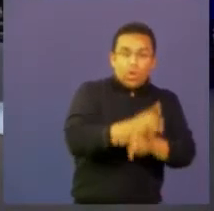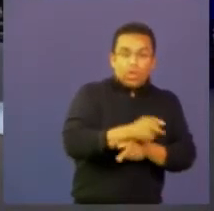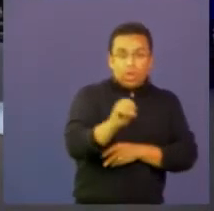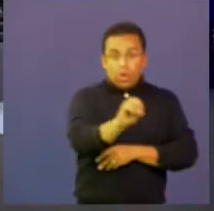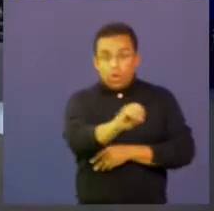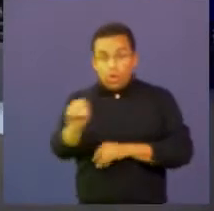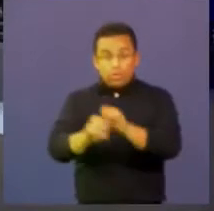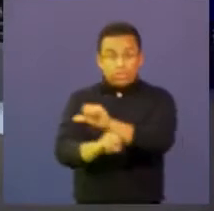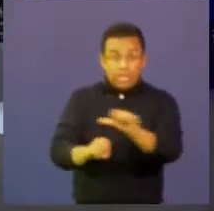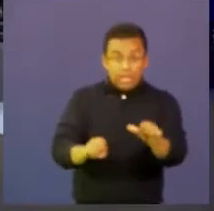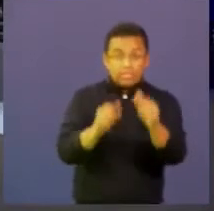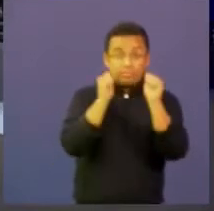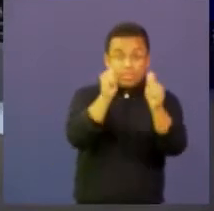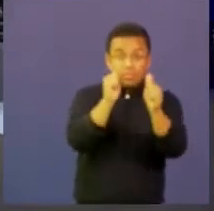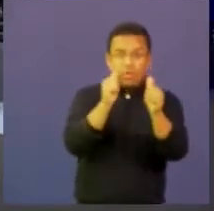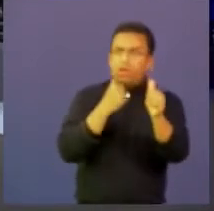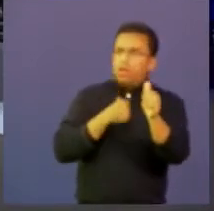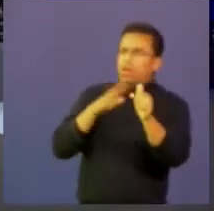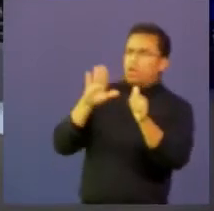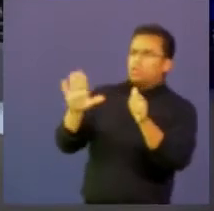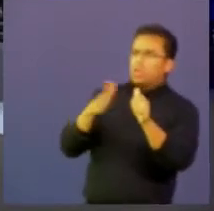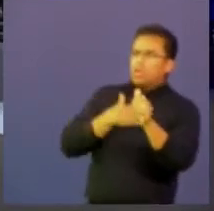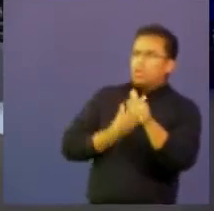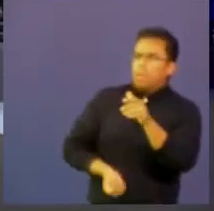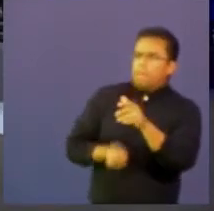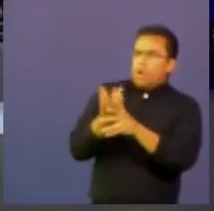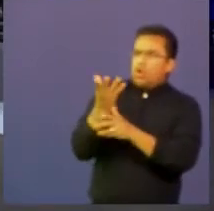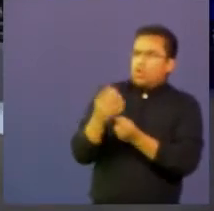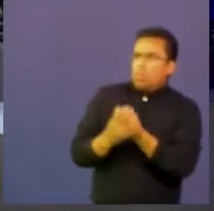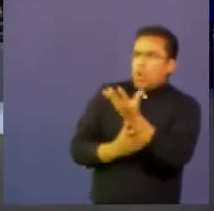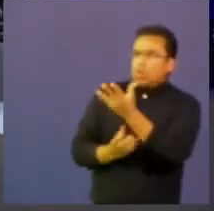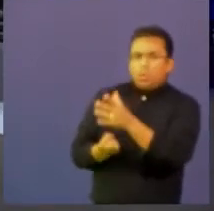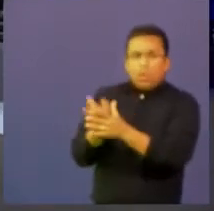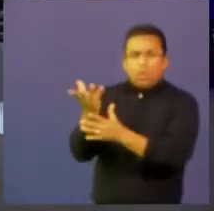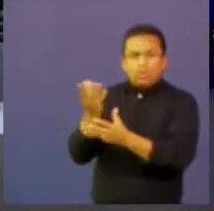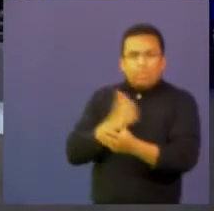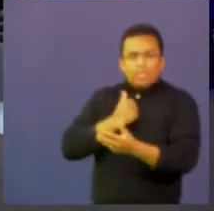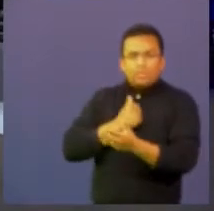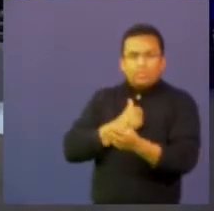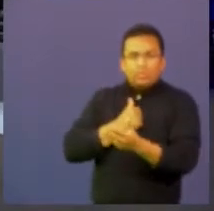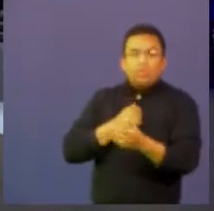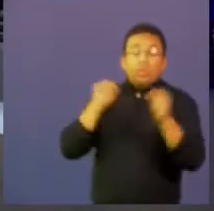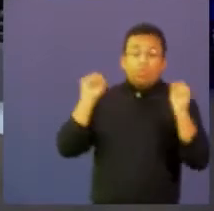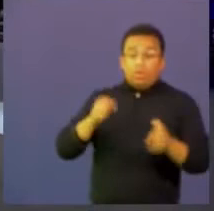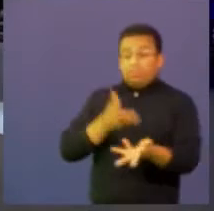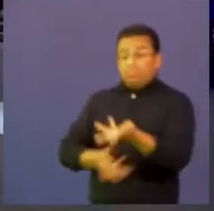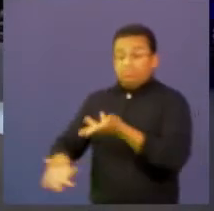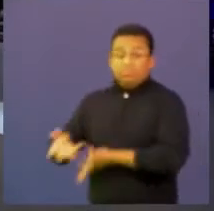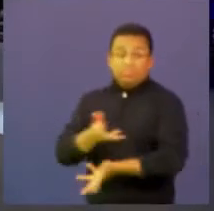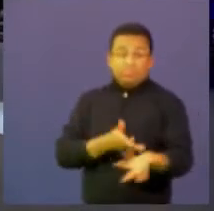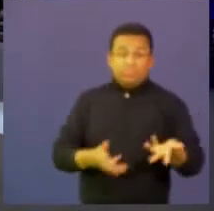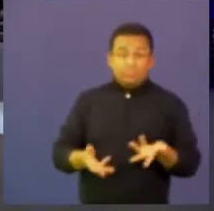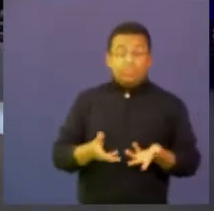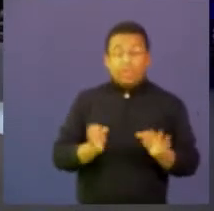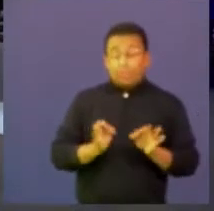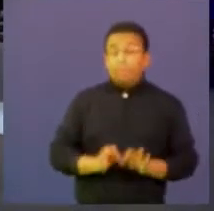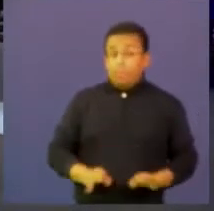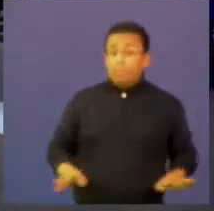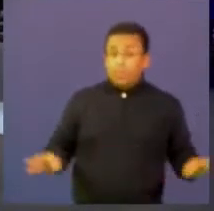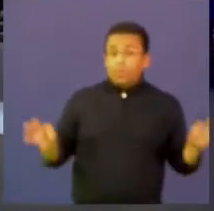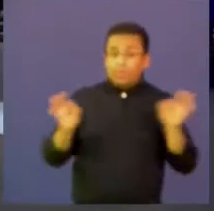niñas del país creen sus propios productos creen sus propios contenidos y compartan esas experiencias de la región nos interesa muchísimo